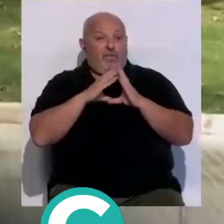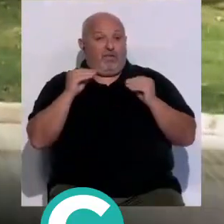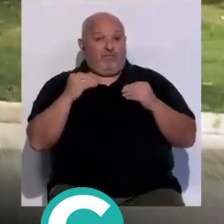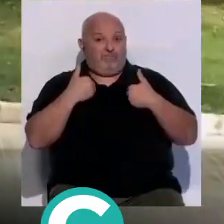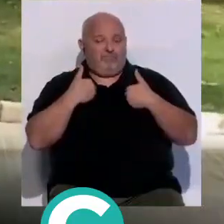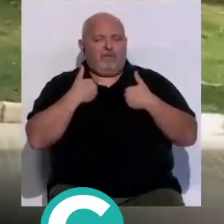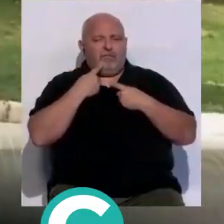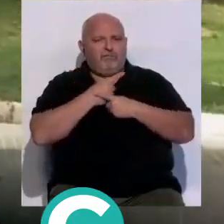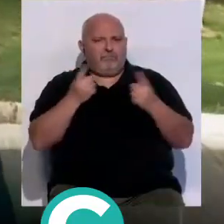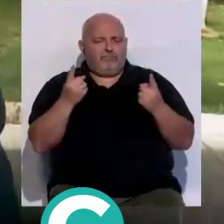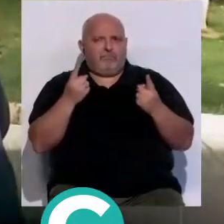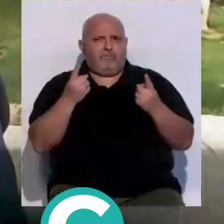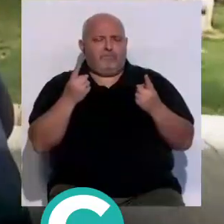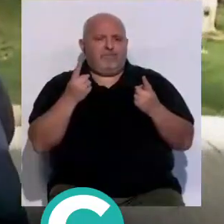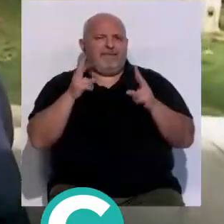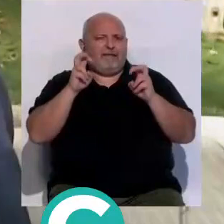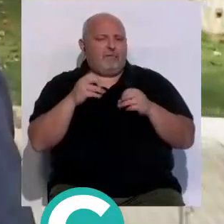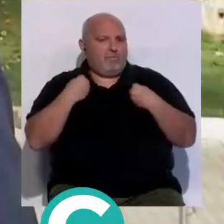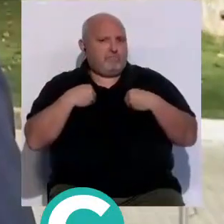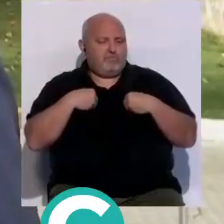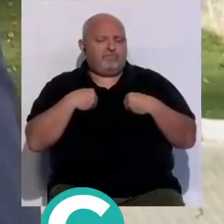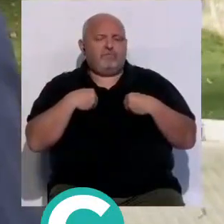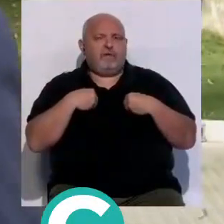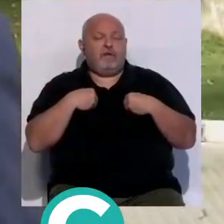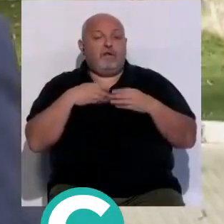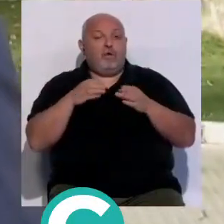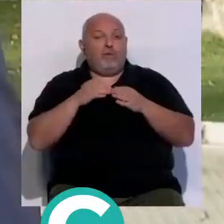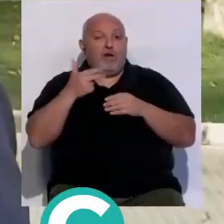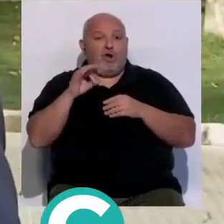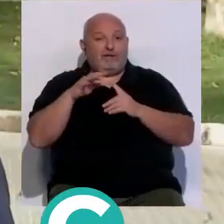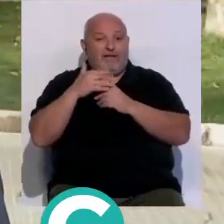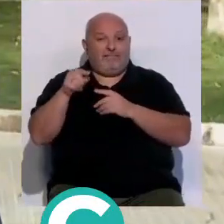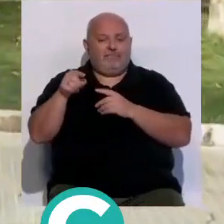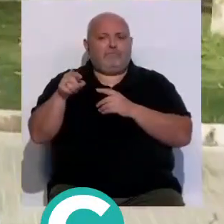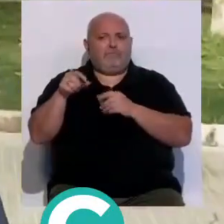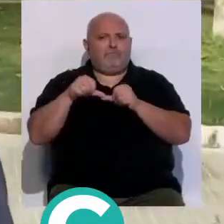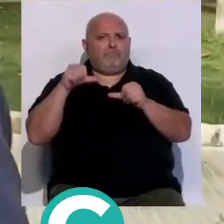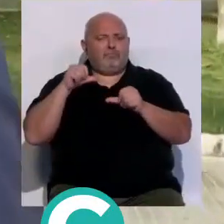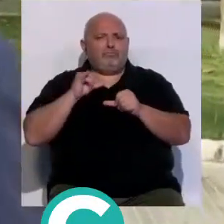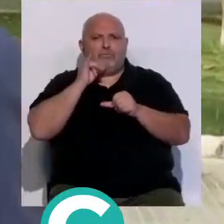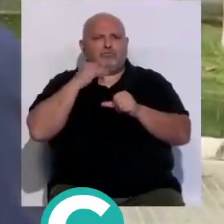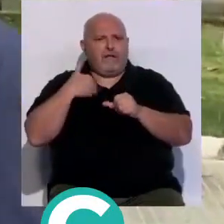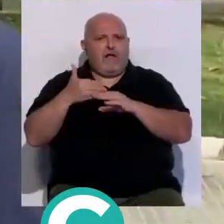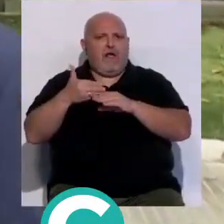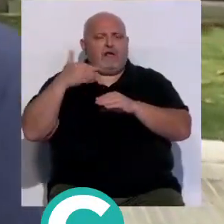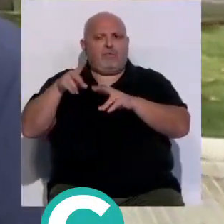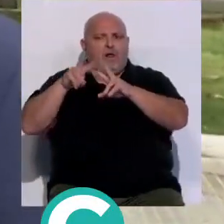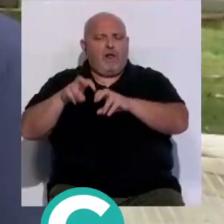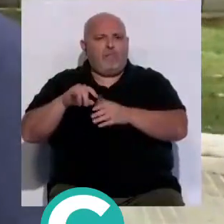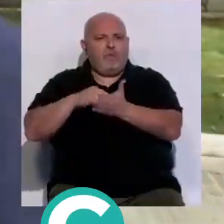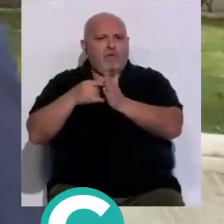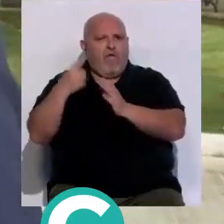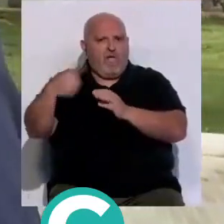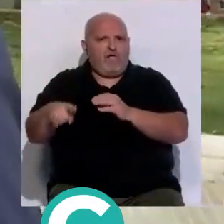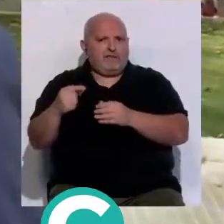insistimos básicamente en lo mismo el grupo ecologista pues ha tenido suficiente tiempo para analizar el proyecto